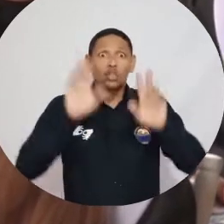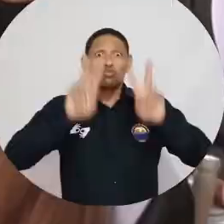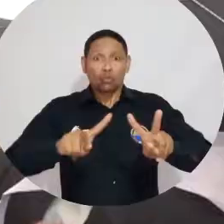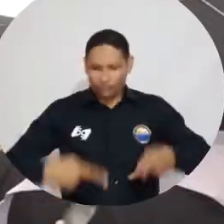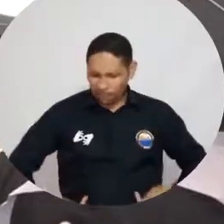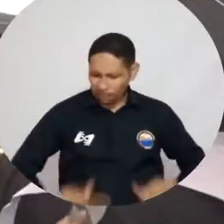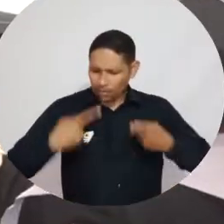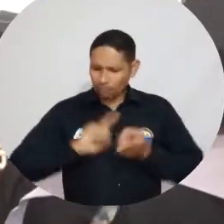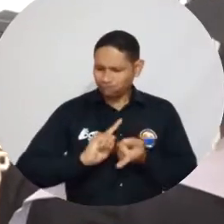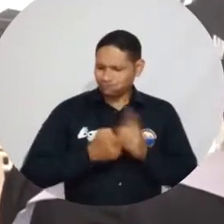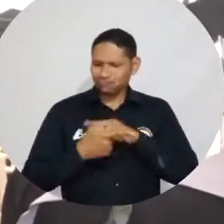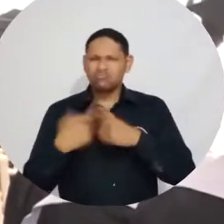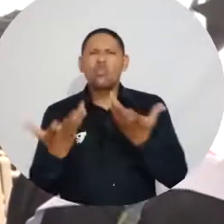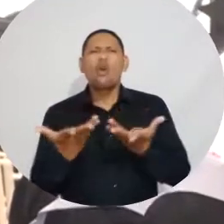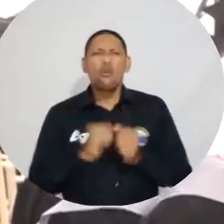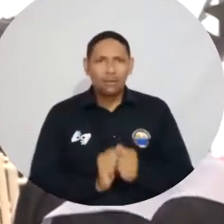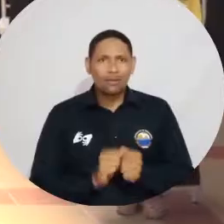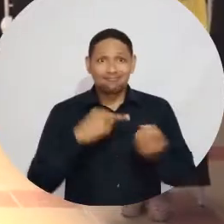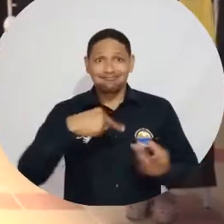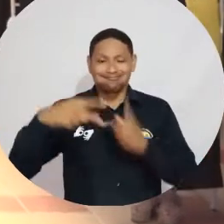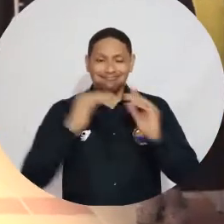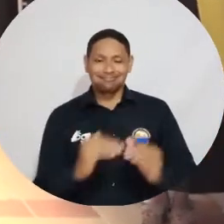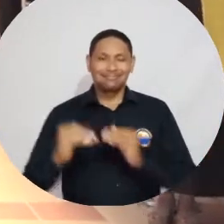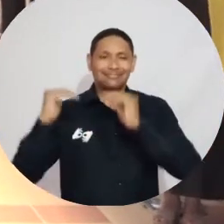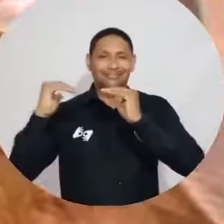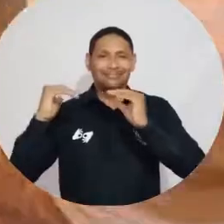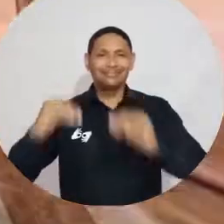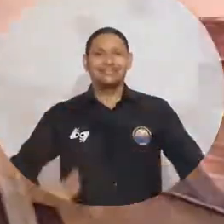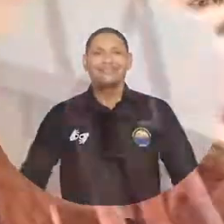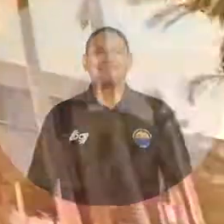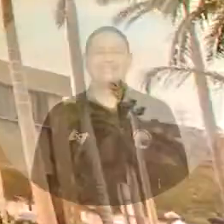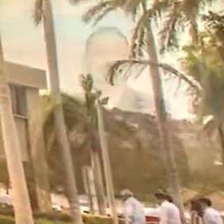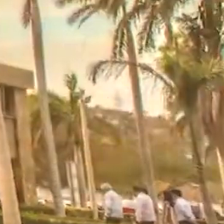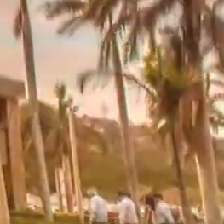diferenciales transformaran sus vidas a través de la educación superior.